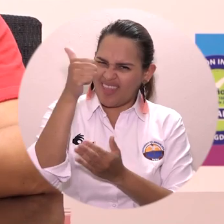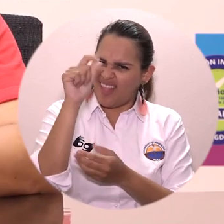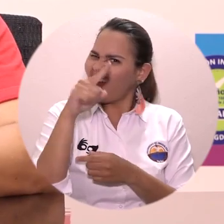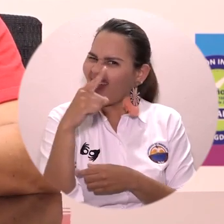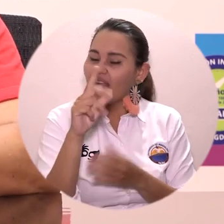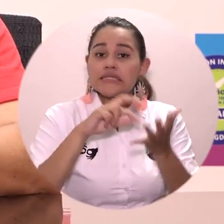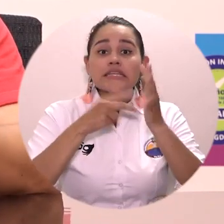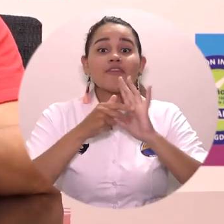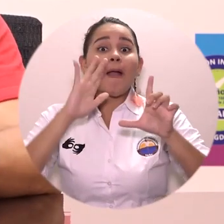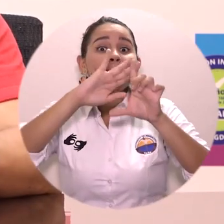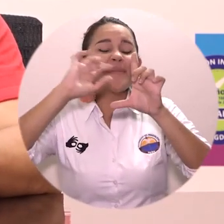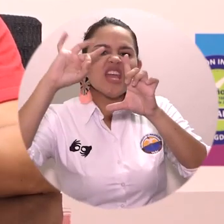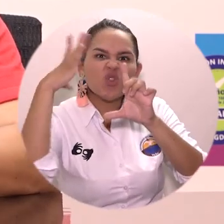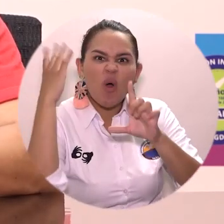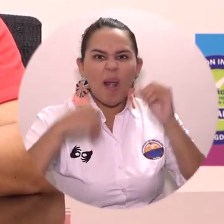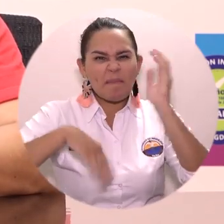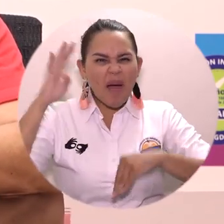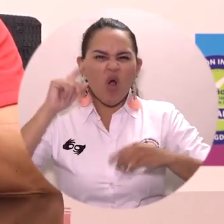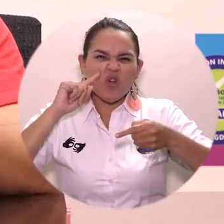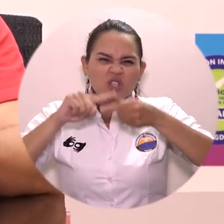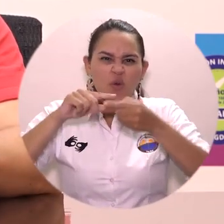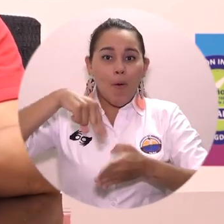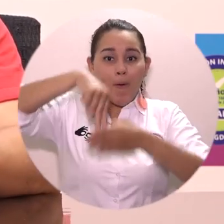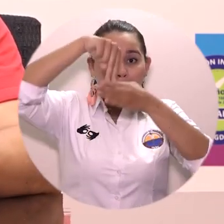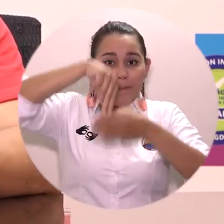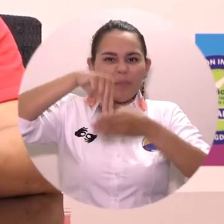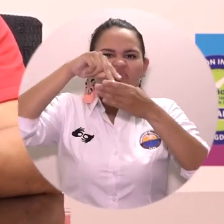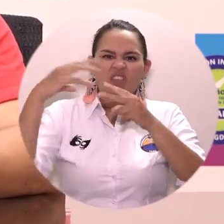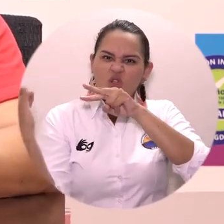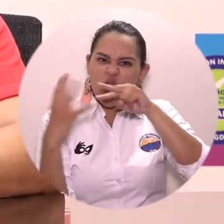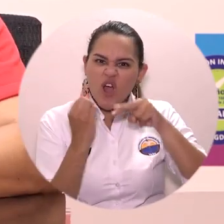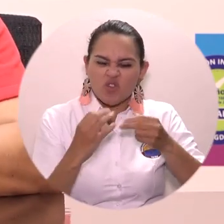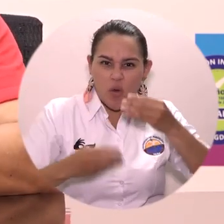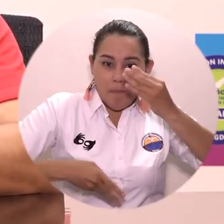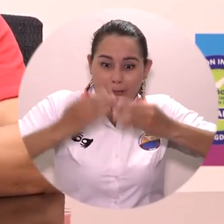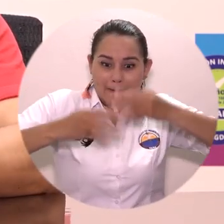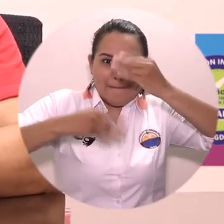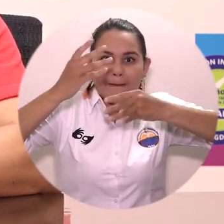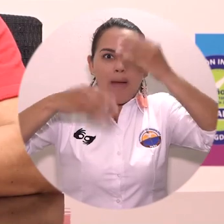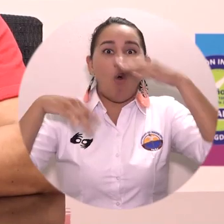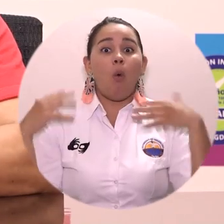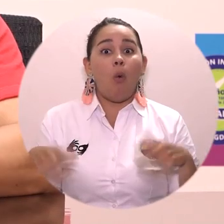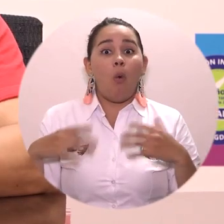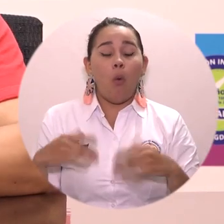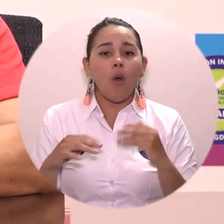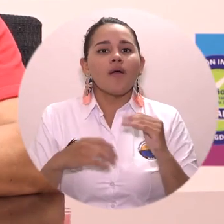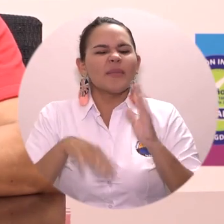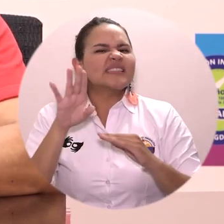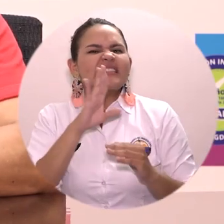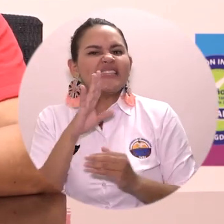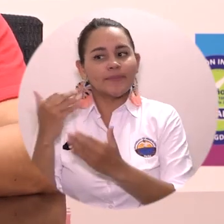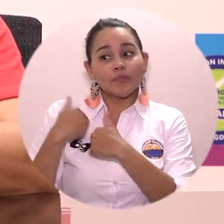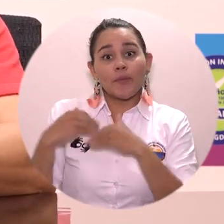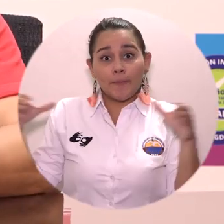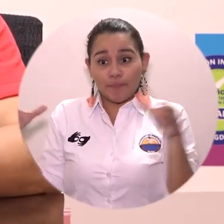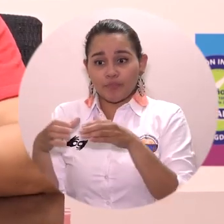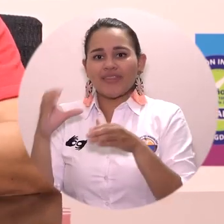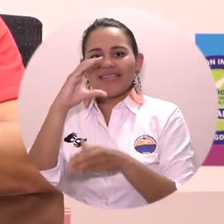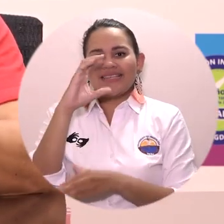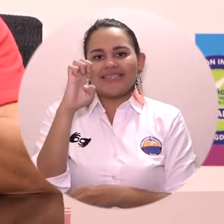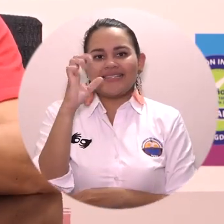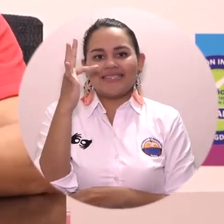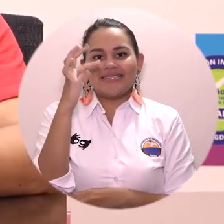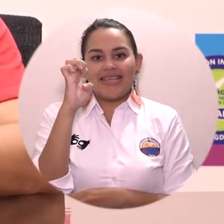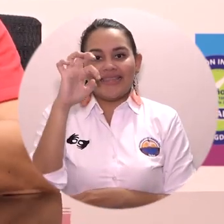10, que es nuestro bloque virtual donde va a estar todos nuestros recursos educativos que de manera diligente desde el CETEP se han elaborado. Y periódicamente